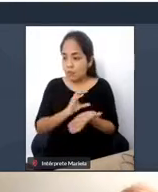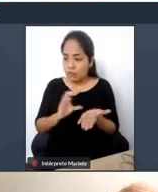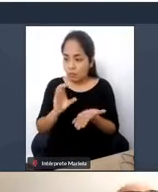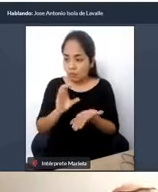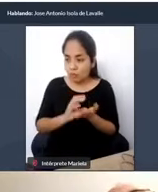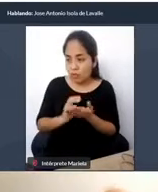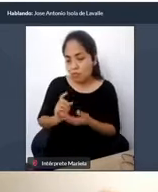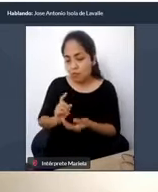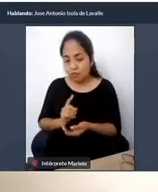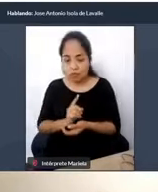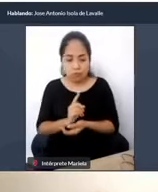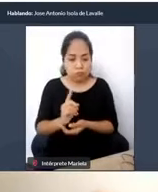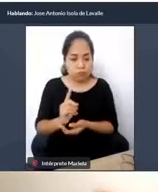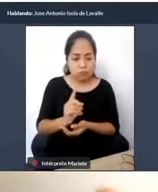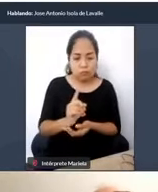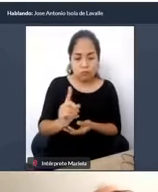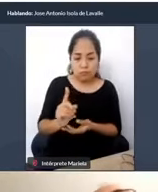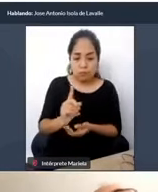En primer lugar,